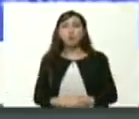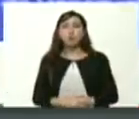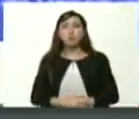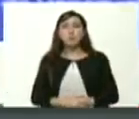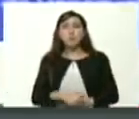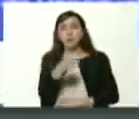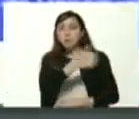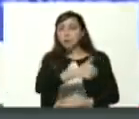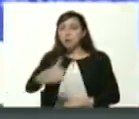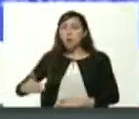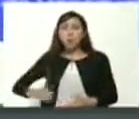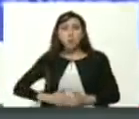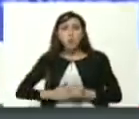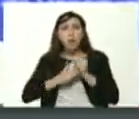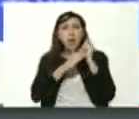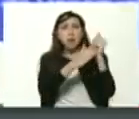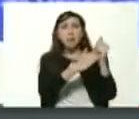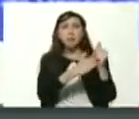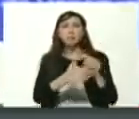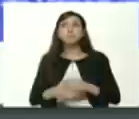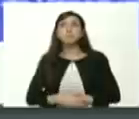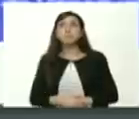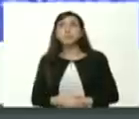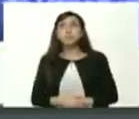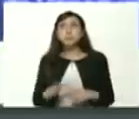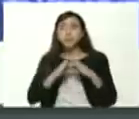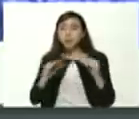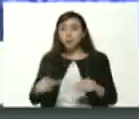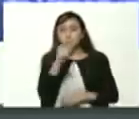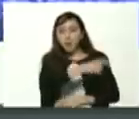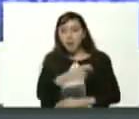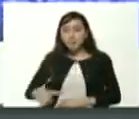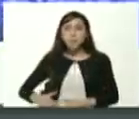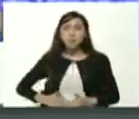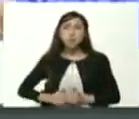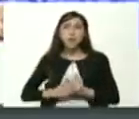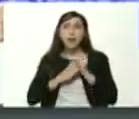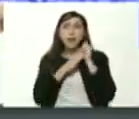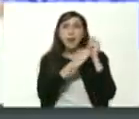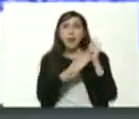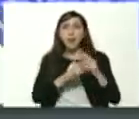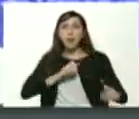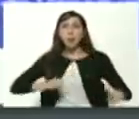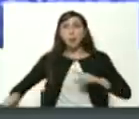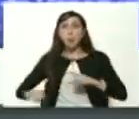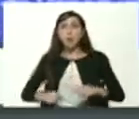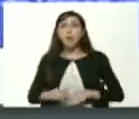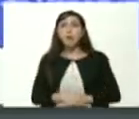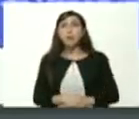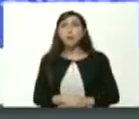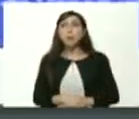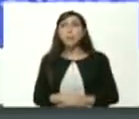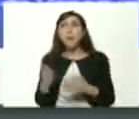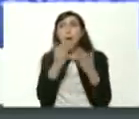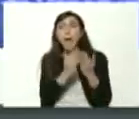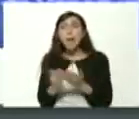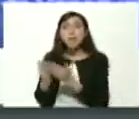a todos los líderes del movimiento estudiantil